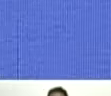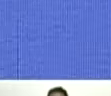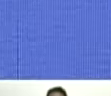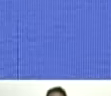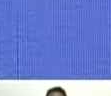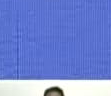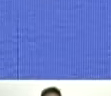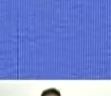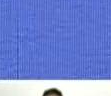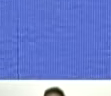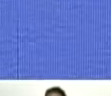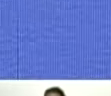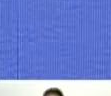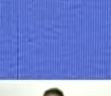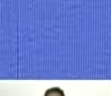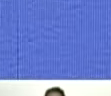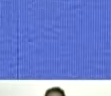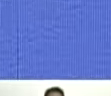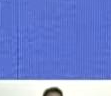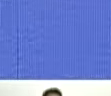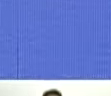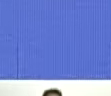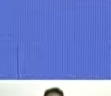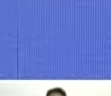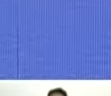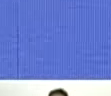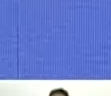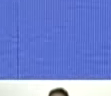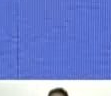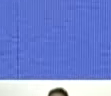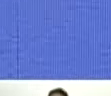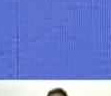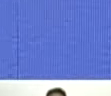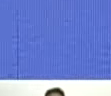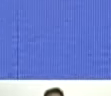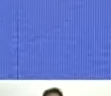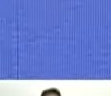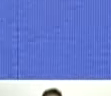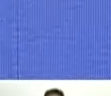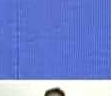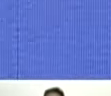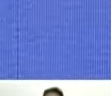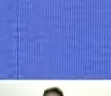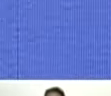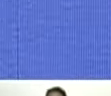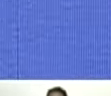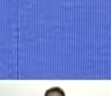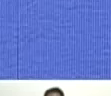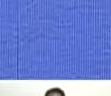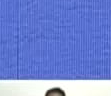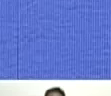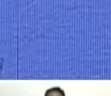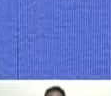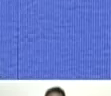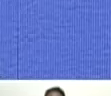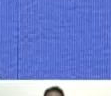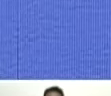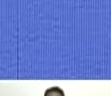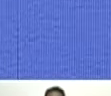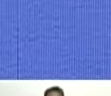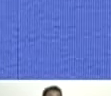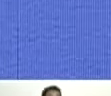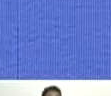unidades militares a lo largo y ancho de ciudades y pueblos de Venezuela. La